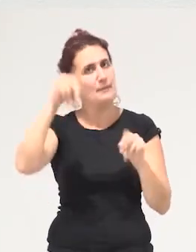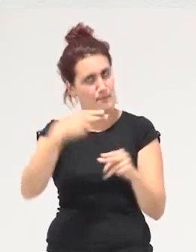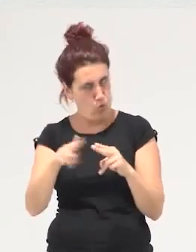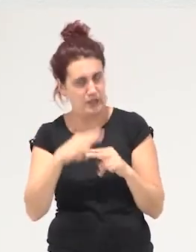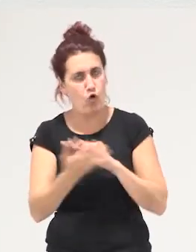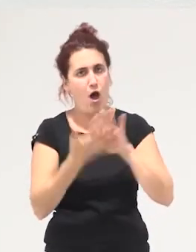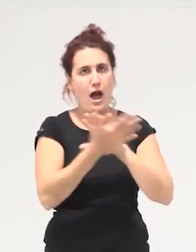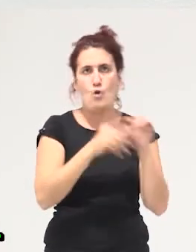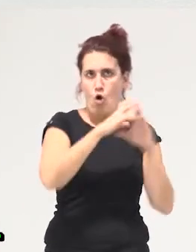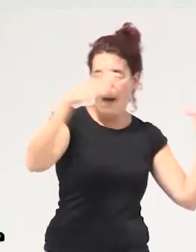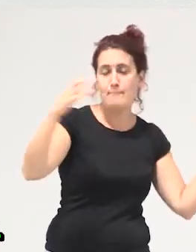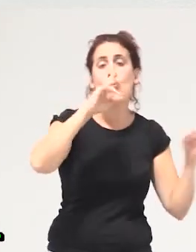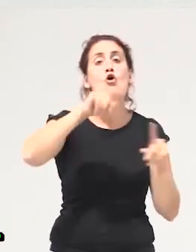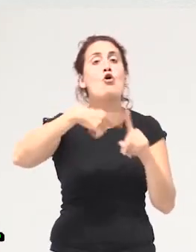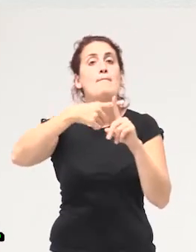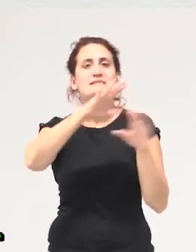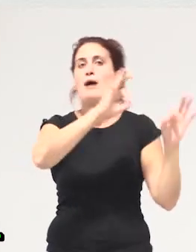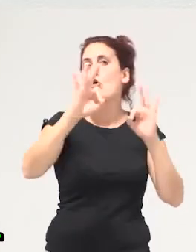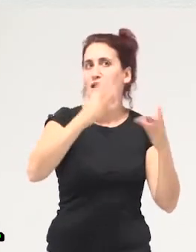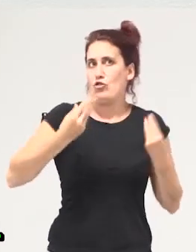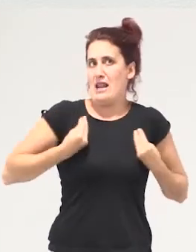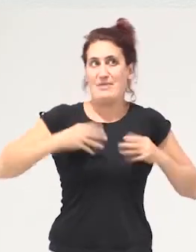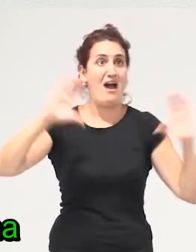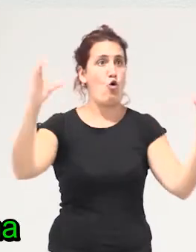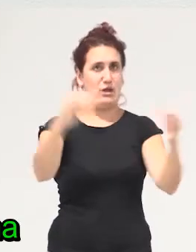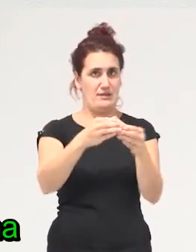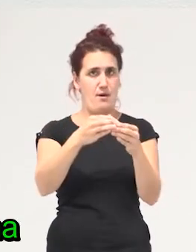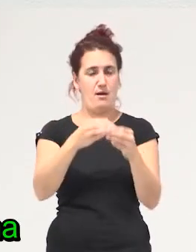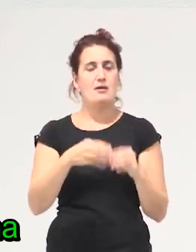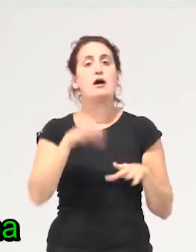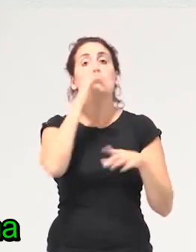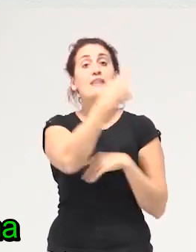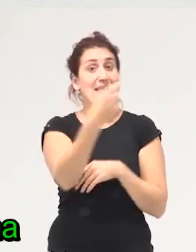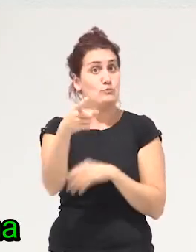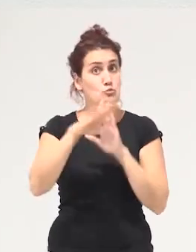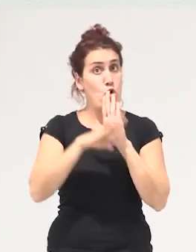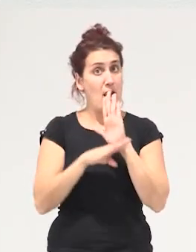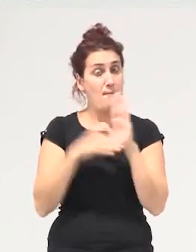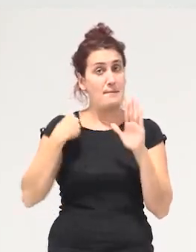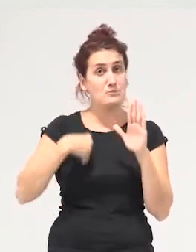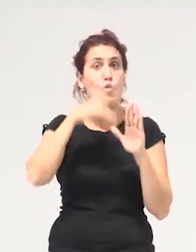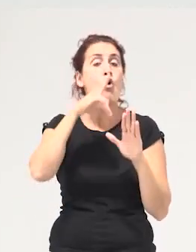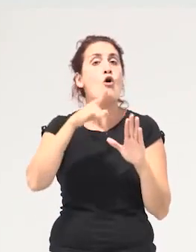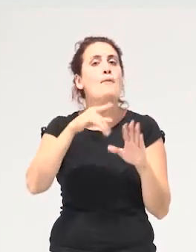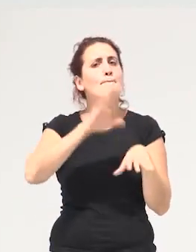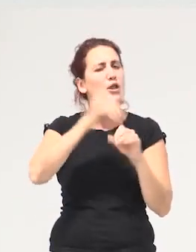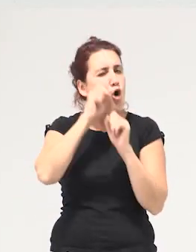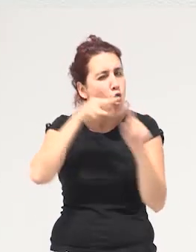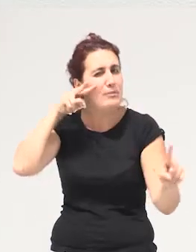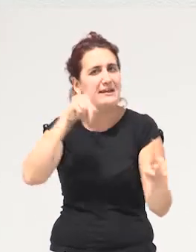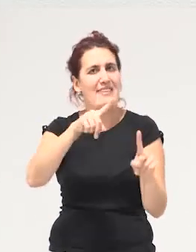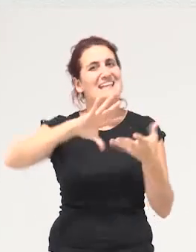en un sentido amplio de organización de la vida colectiva entonces necesitamos este programa y lo necesitamos desde una óptica de